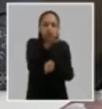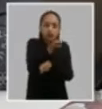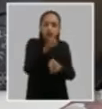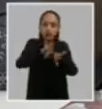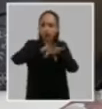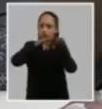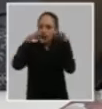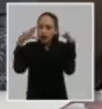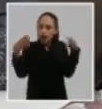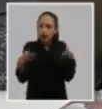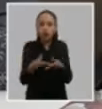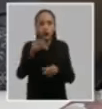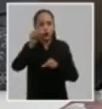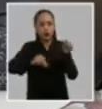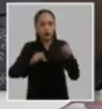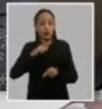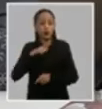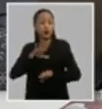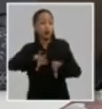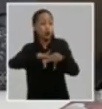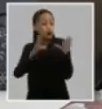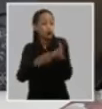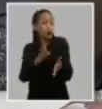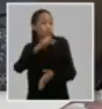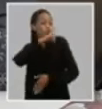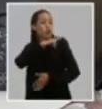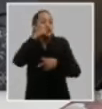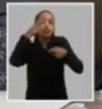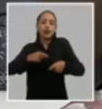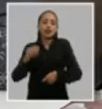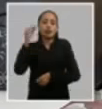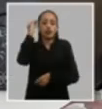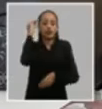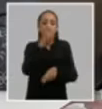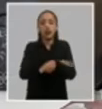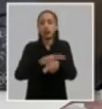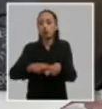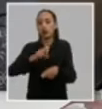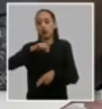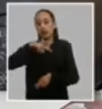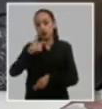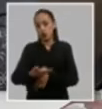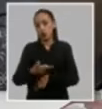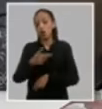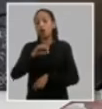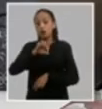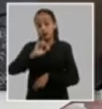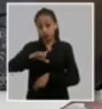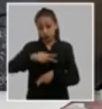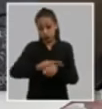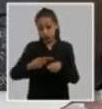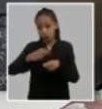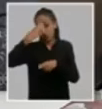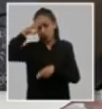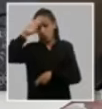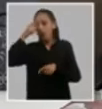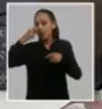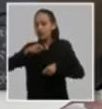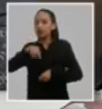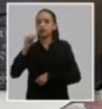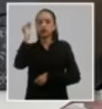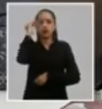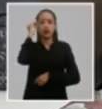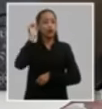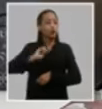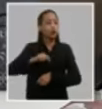historia por todos los cuadros militantes y no militantes políticos y administrativos tenemos que estar todos los días